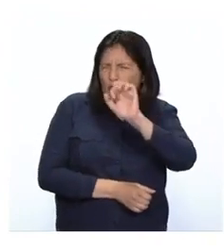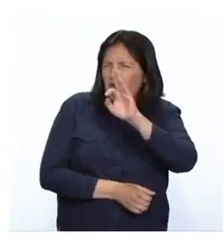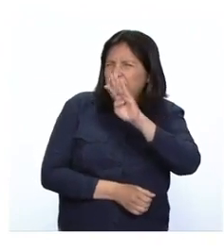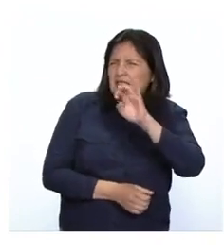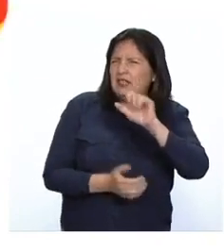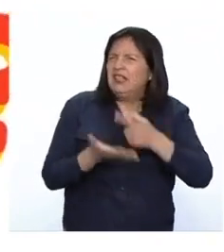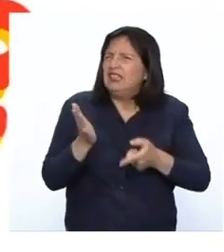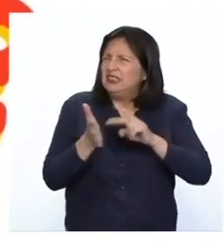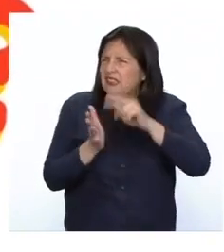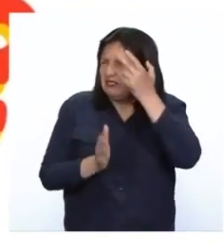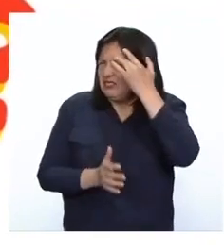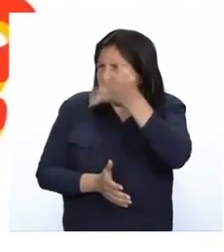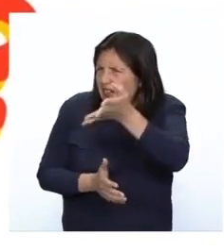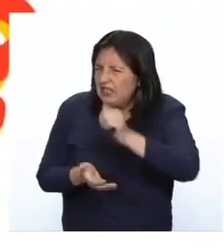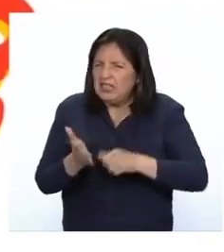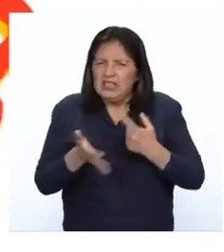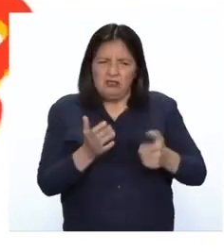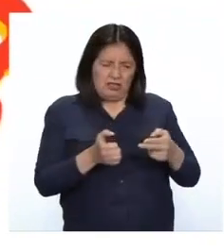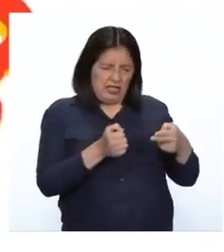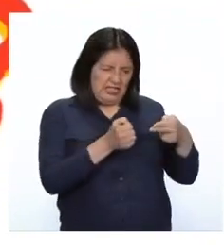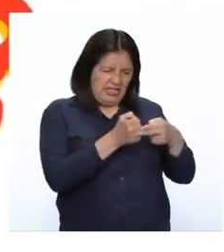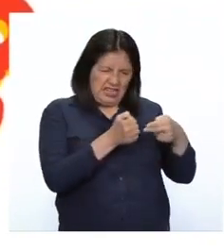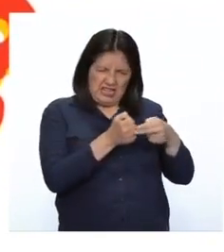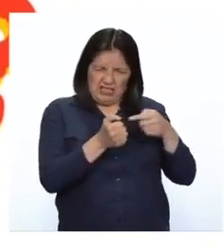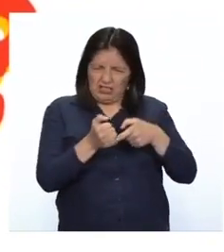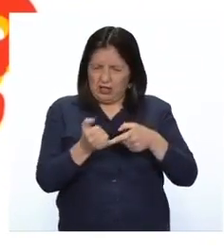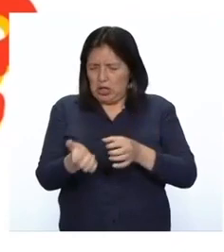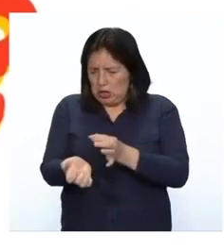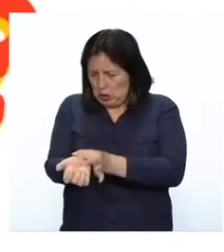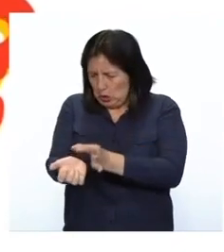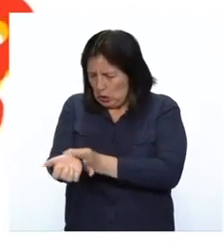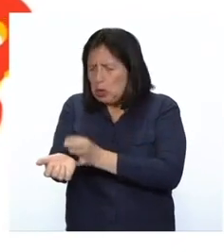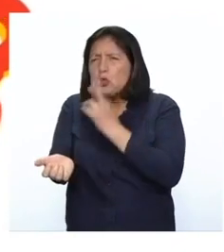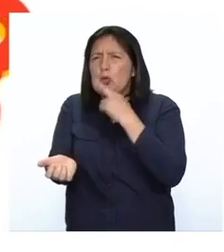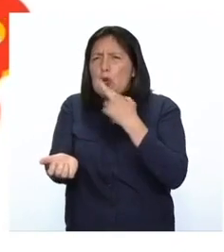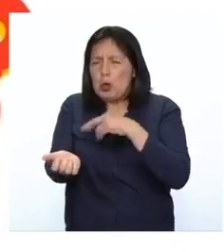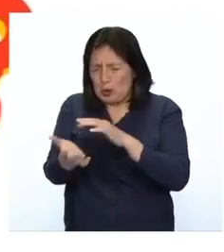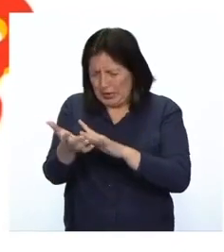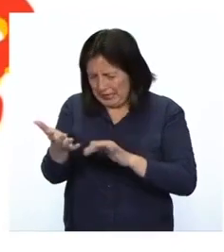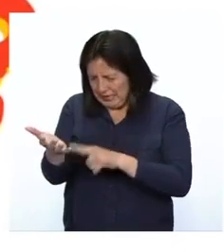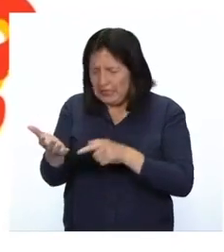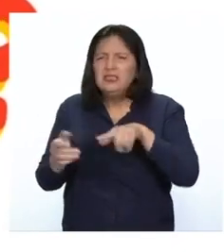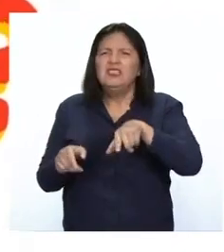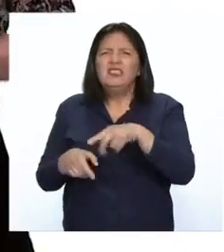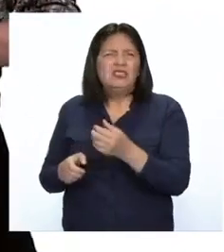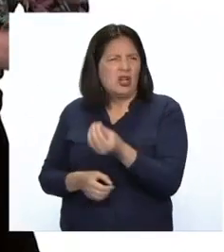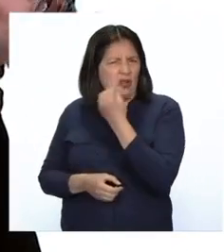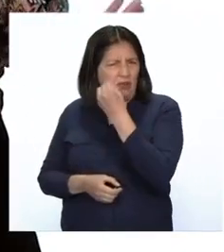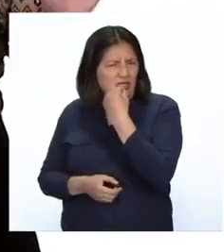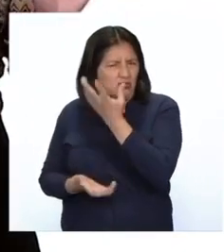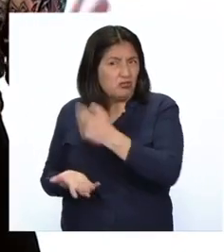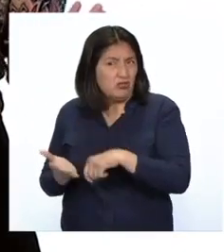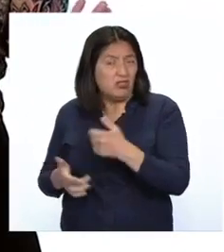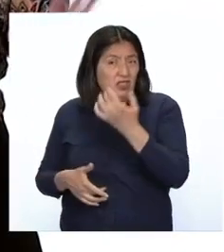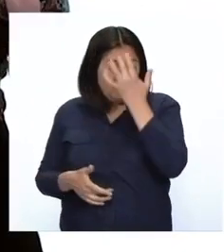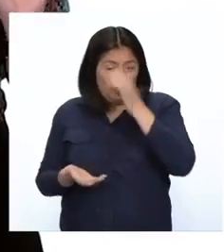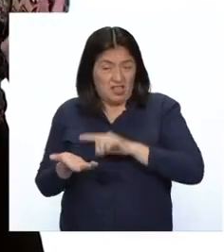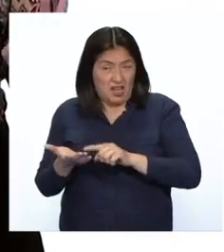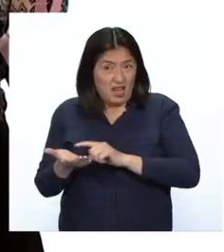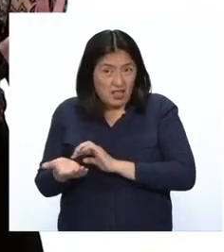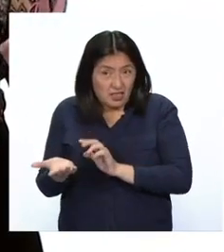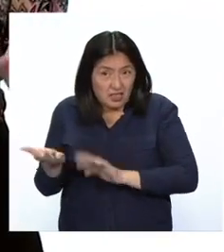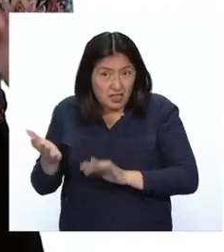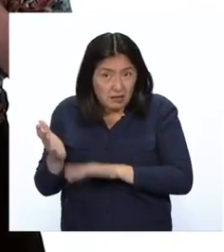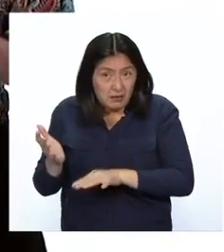que tienen el hierro, los glóbulos rojos, la alimentación y la anemia? ¡No se preocupen!